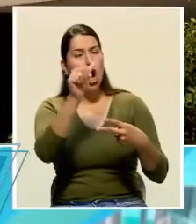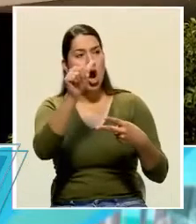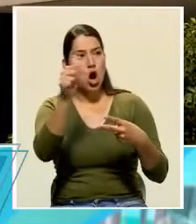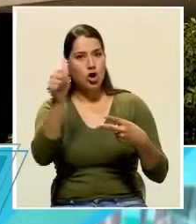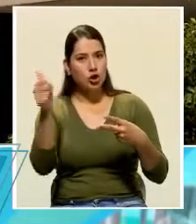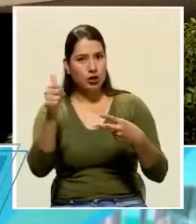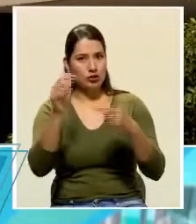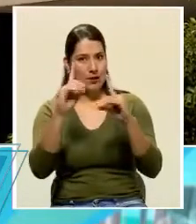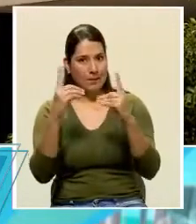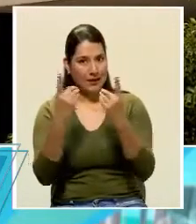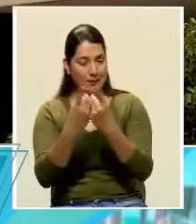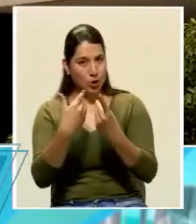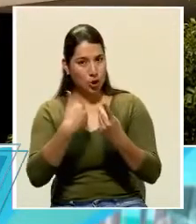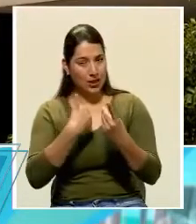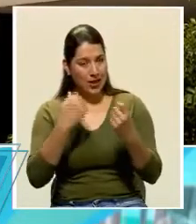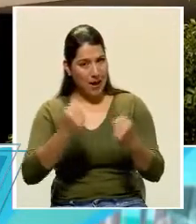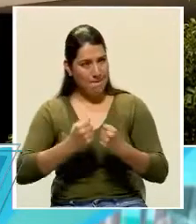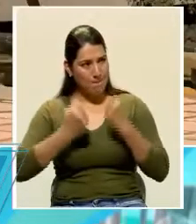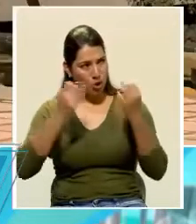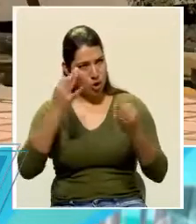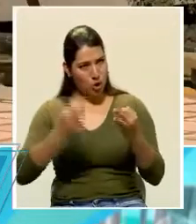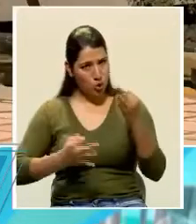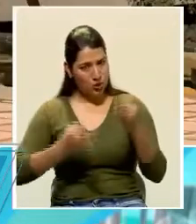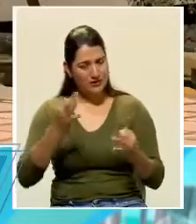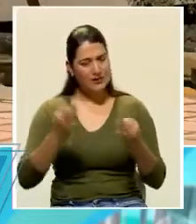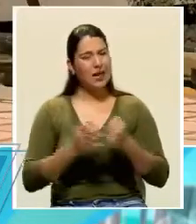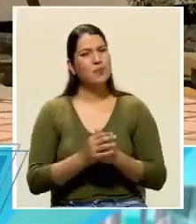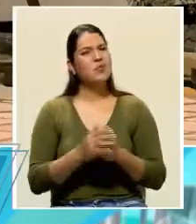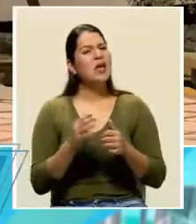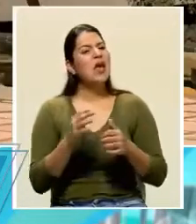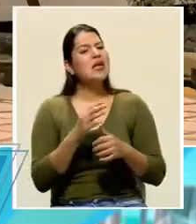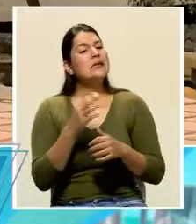el Poder Judicial. ¿Qué afectación en sí, por ejemplo,